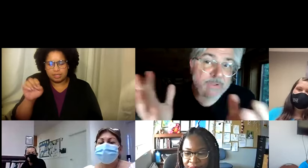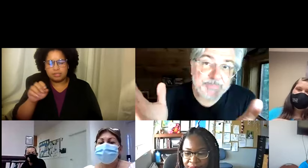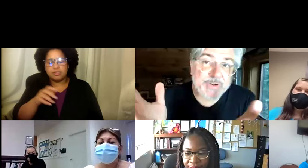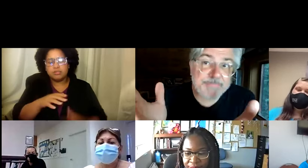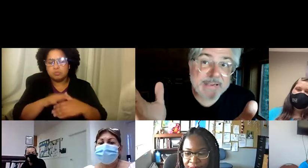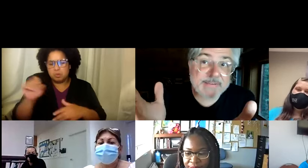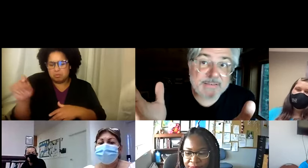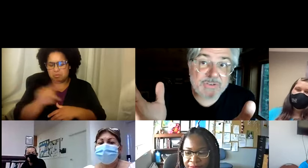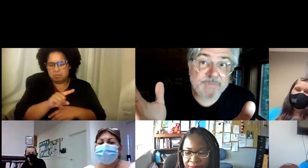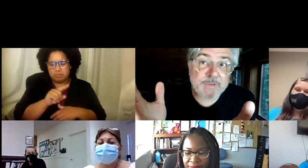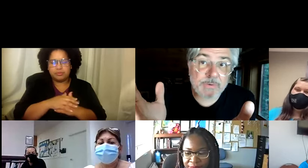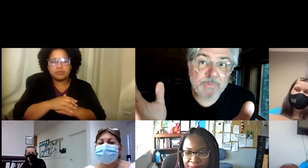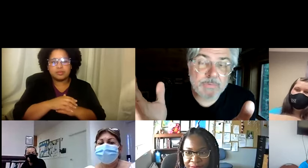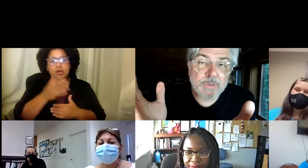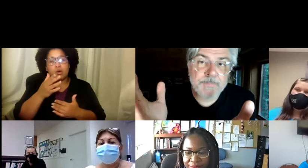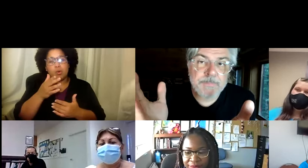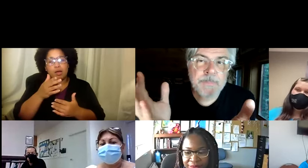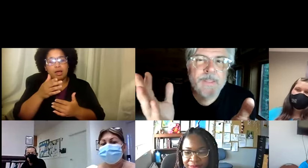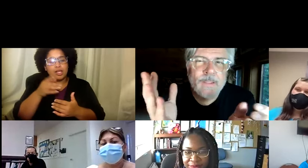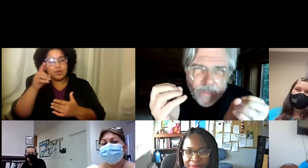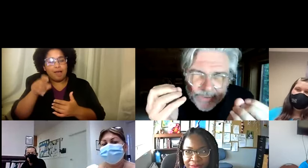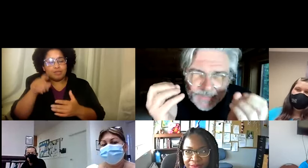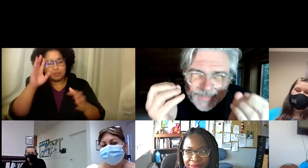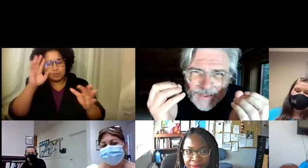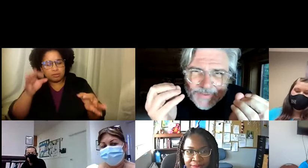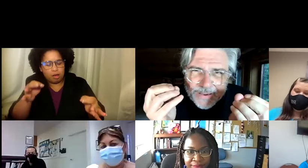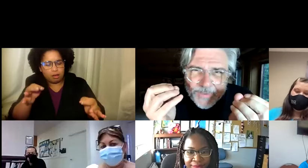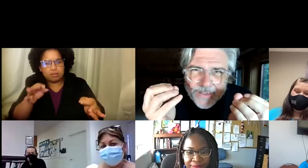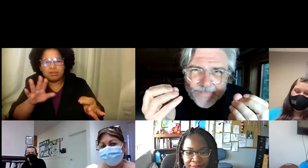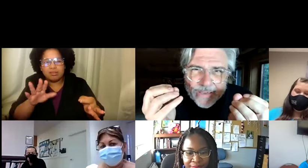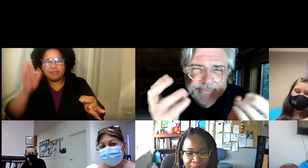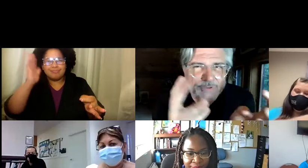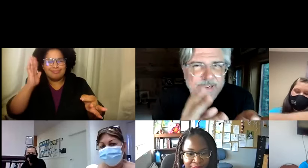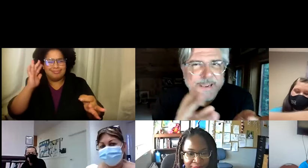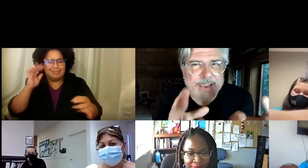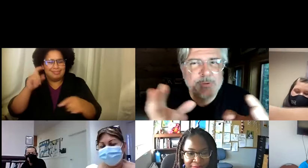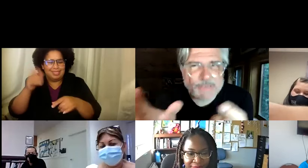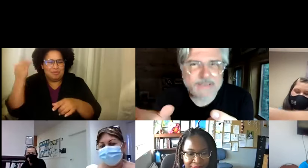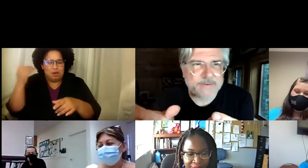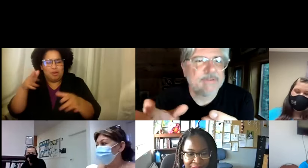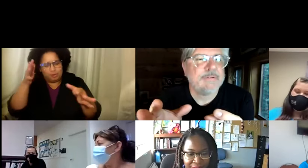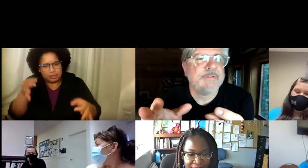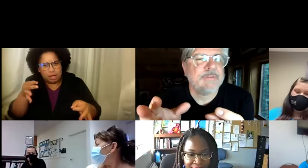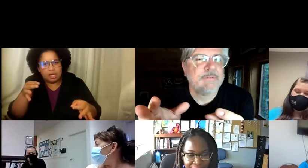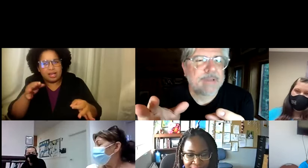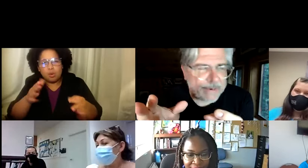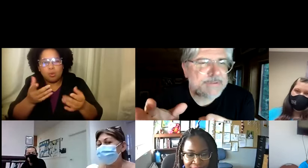la cual tal vez ustedes tenían que tomar una decisión. tal vez era una decisión importante para usted.